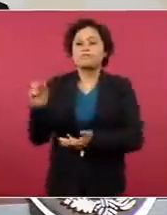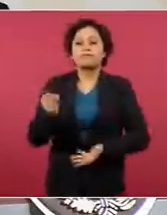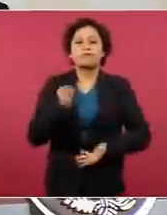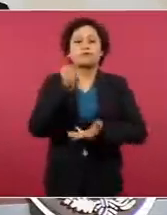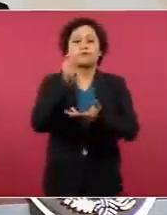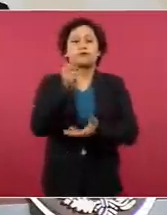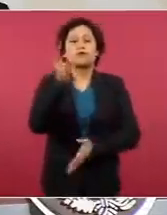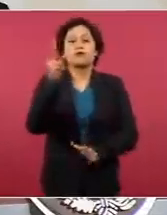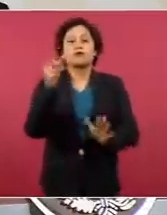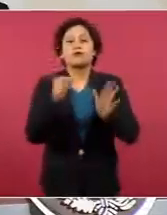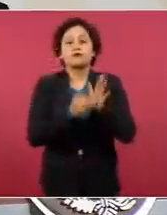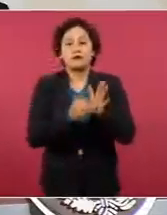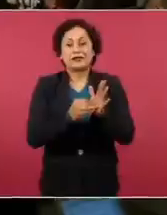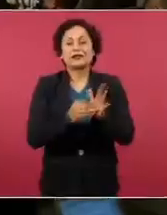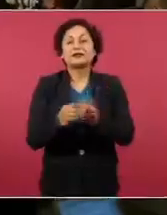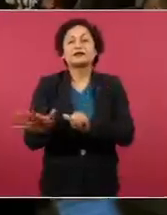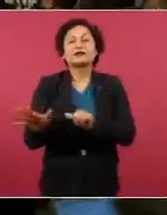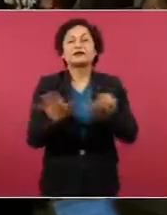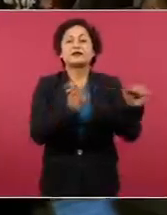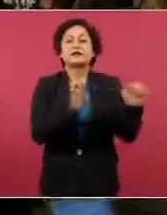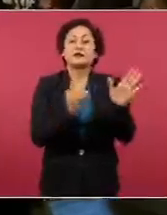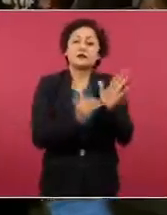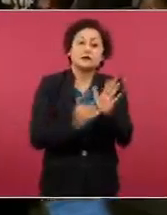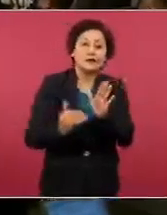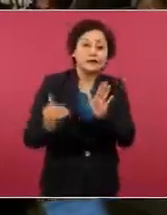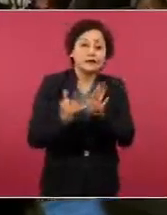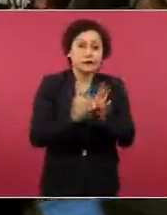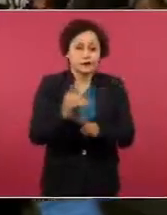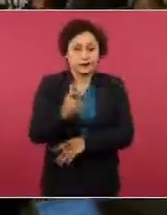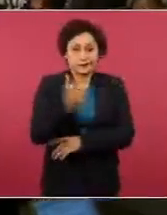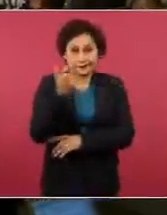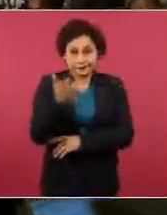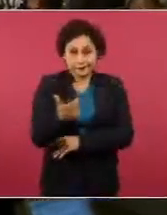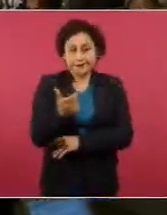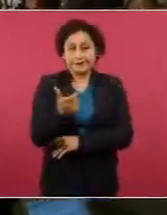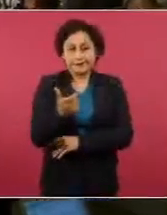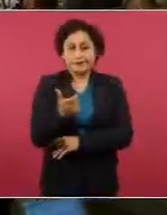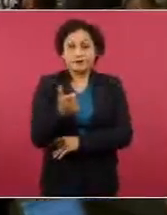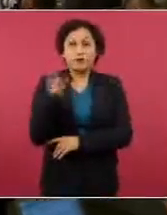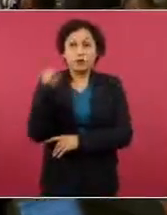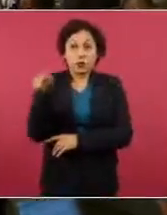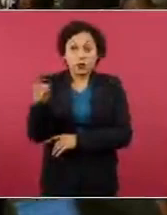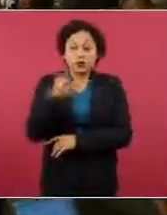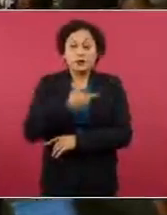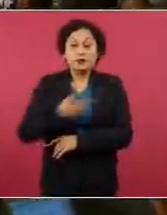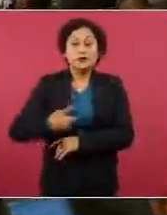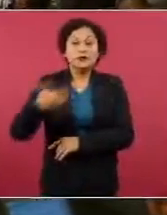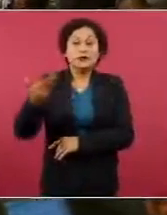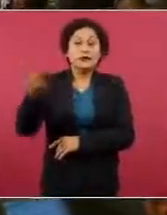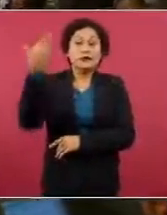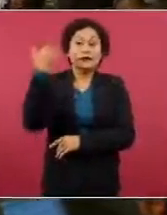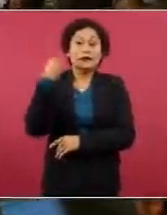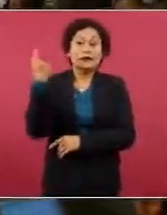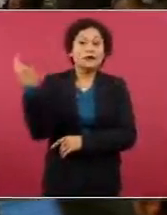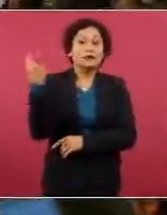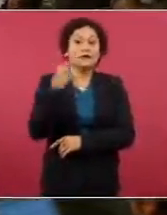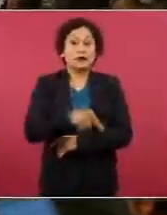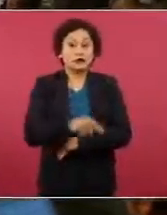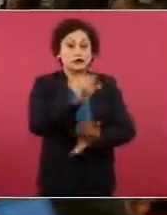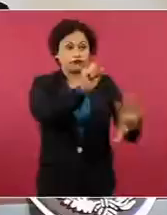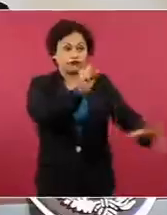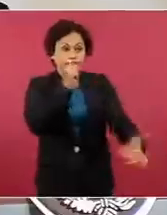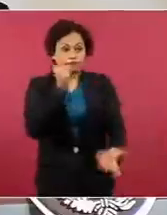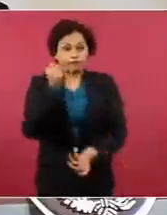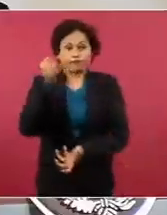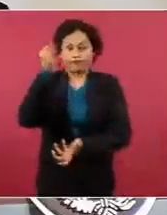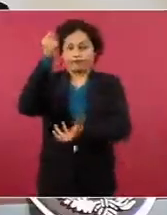millones de pesos y como fue su instrucción, los mismos serán destinados para